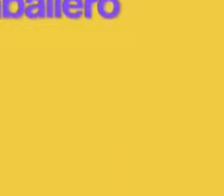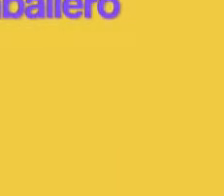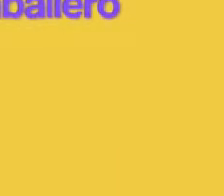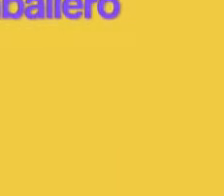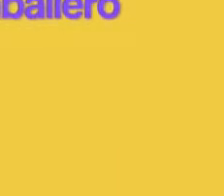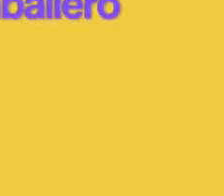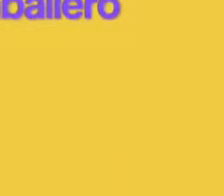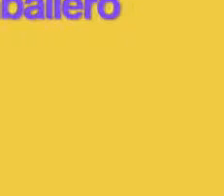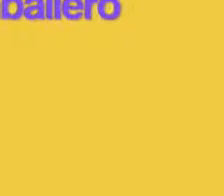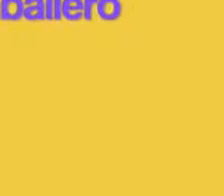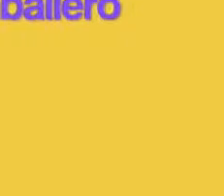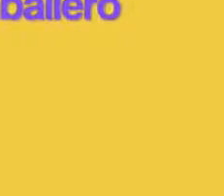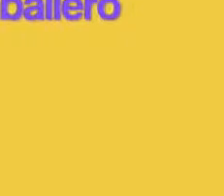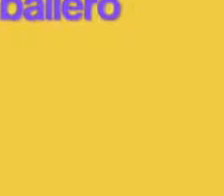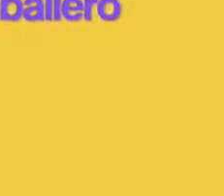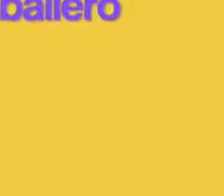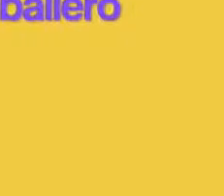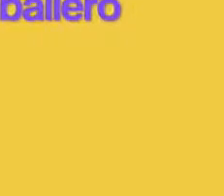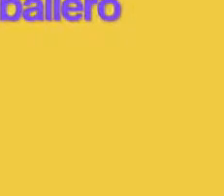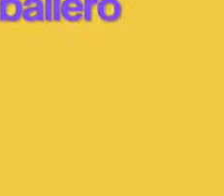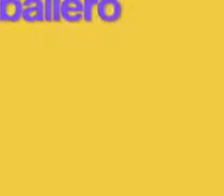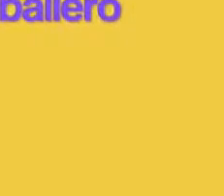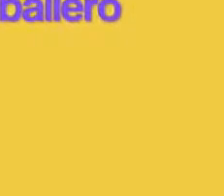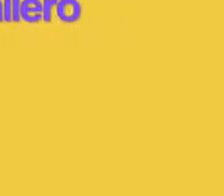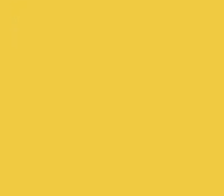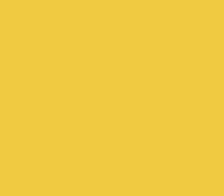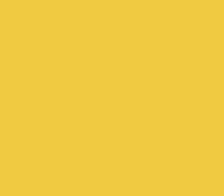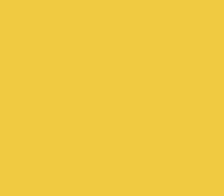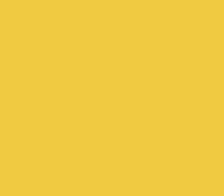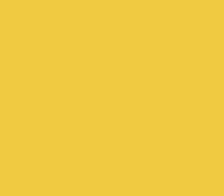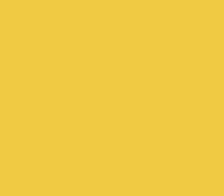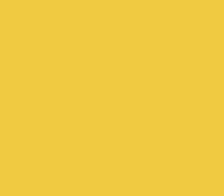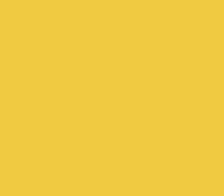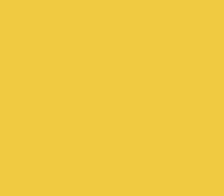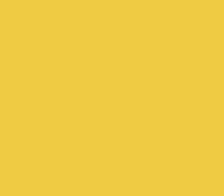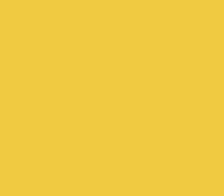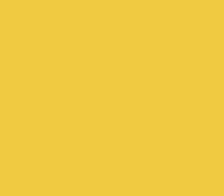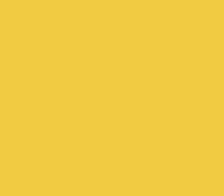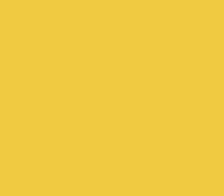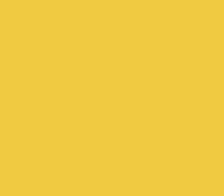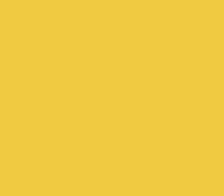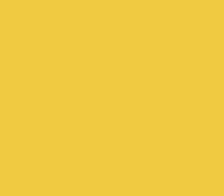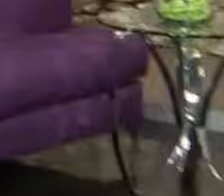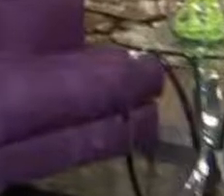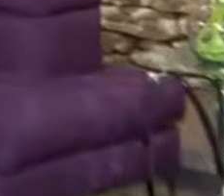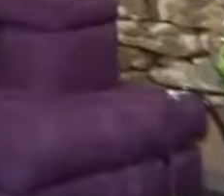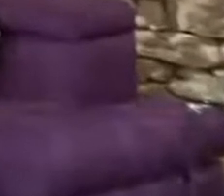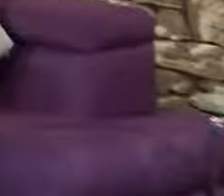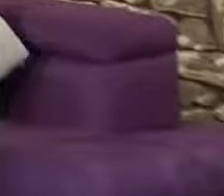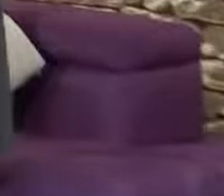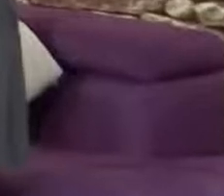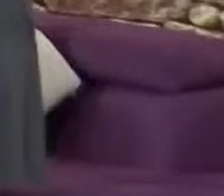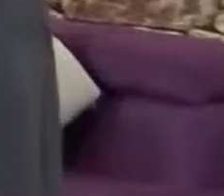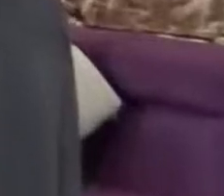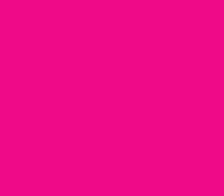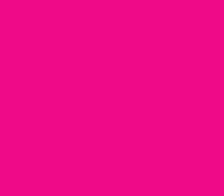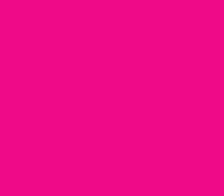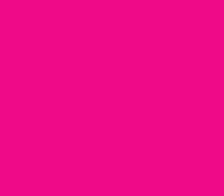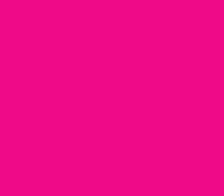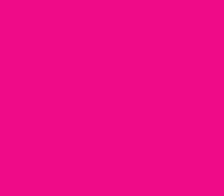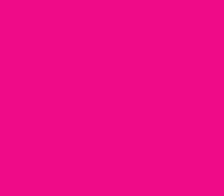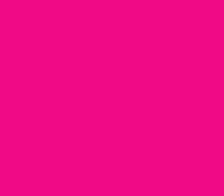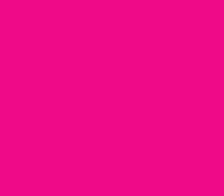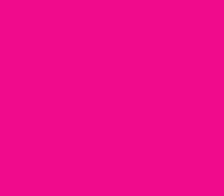moda para graduaciones, tanto para dama como para caballero. No se lo puede perder, jueves 9 de la mañana. ¡Hoy es el Día!